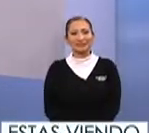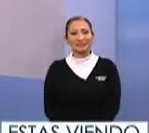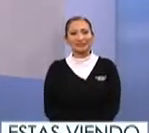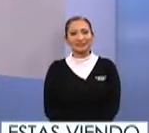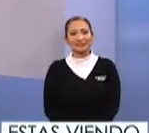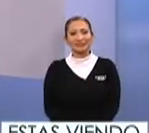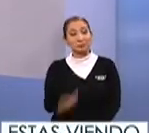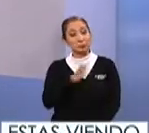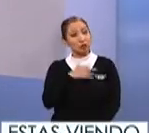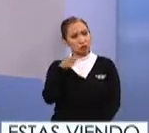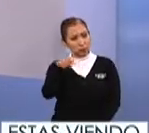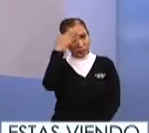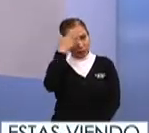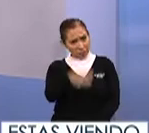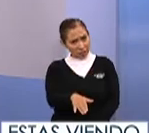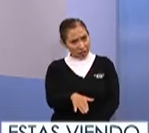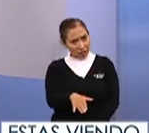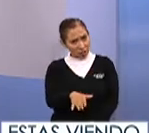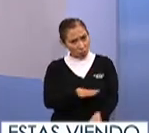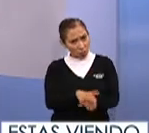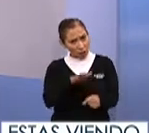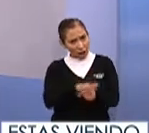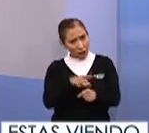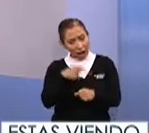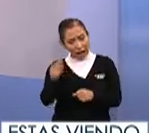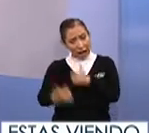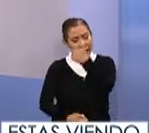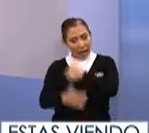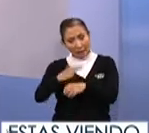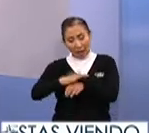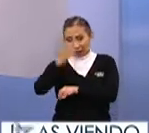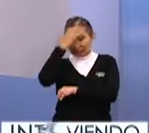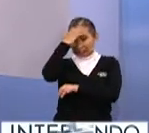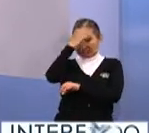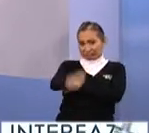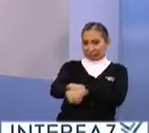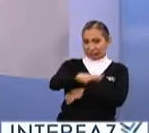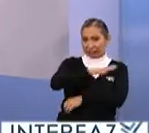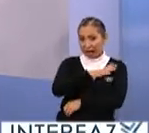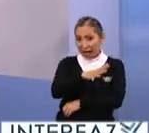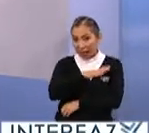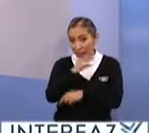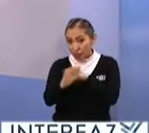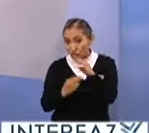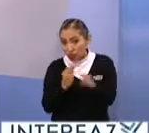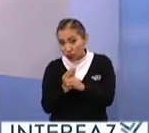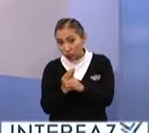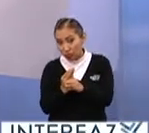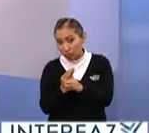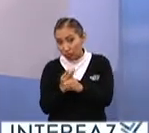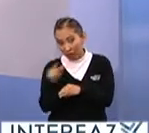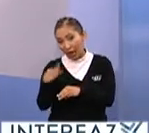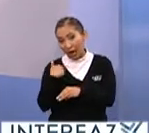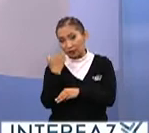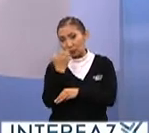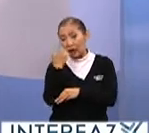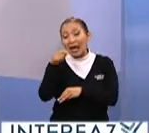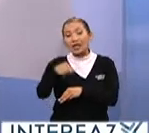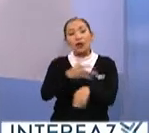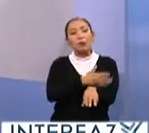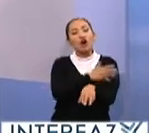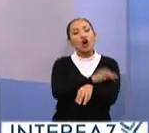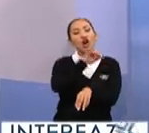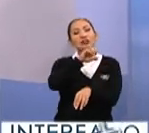y bueno y usted sabe cuáles son las carreras más extrañas del mundo por supuesto las carreras académicas nuestro